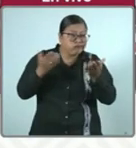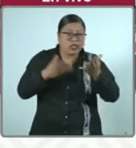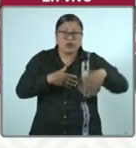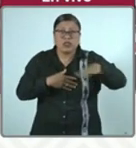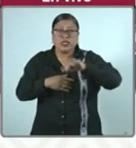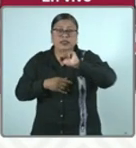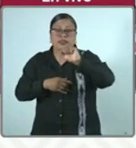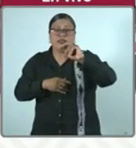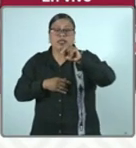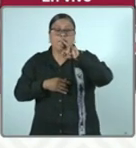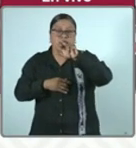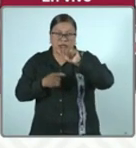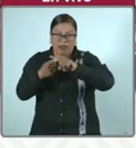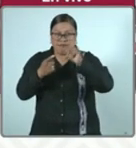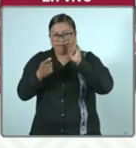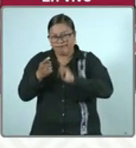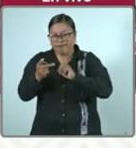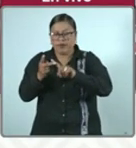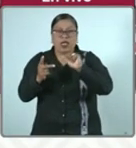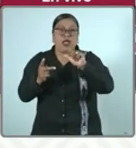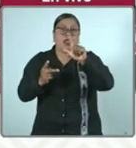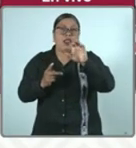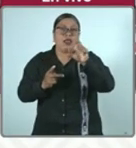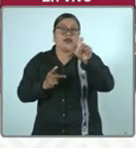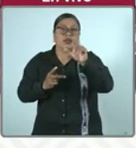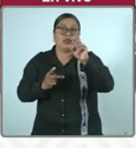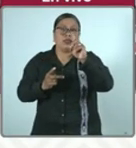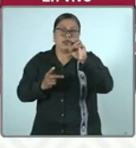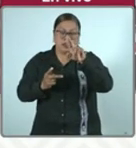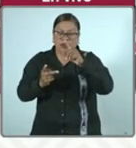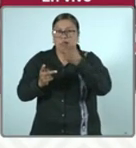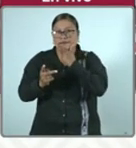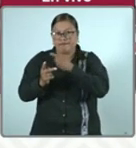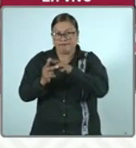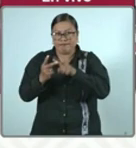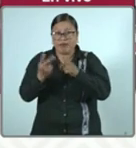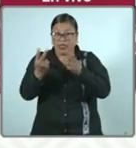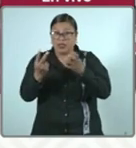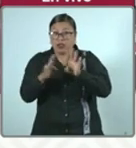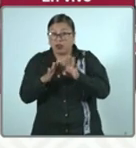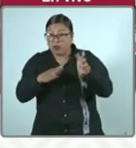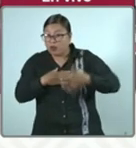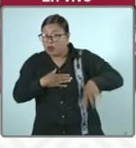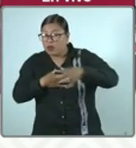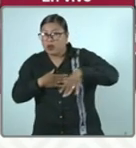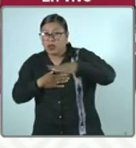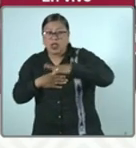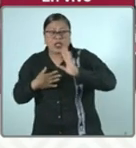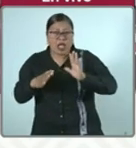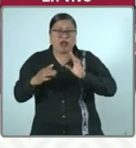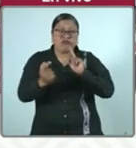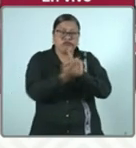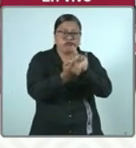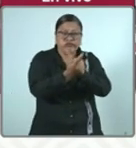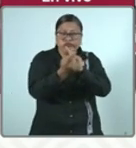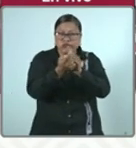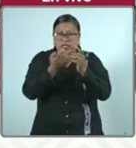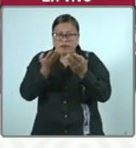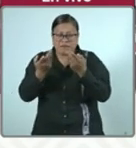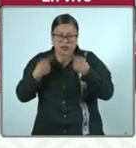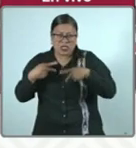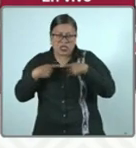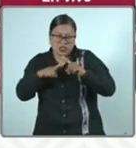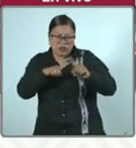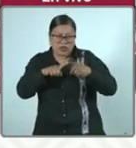Alexander y justamente esto es porque en estas acciones de búsqueda hemos realizado la entrevista de diversas personas. Yo